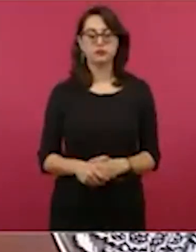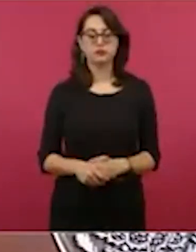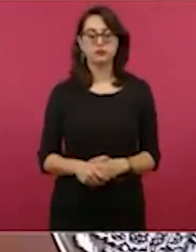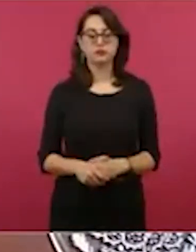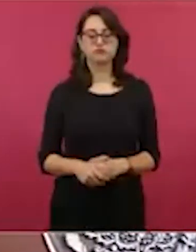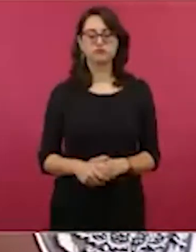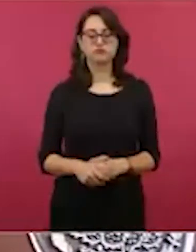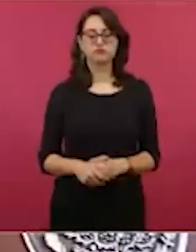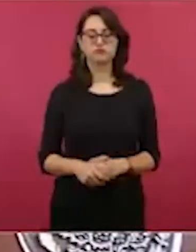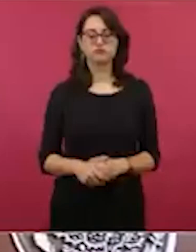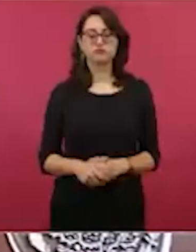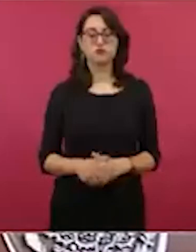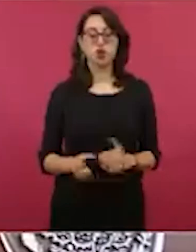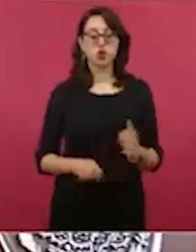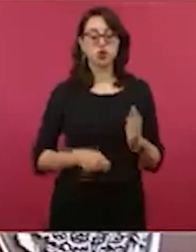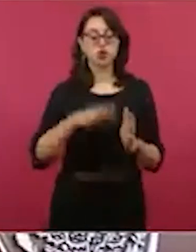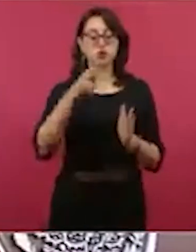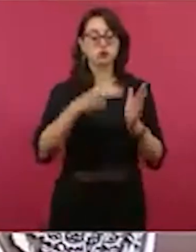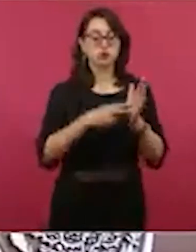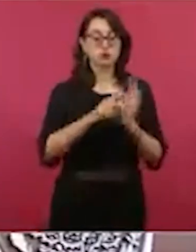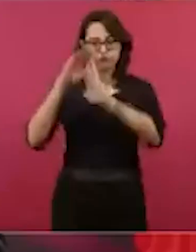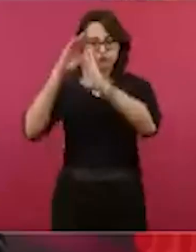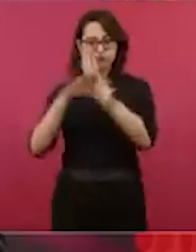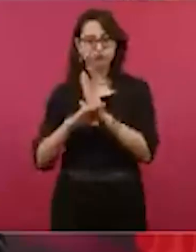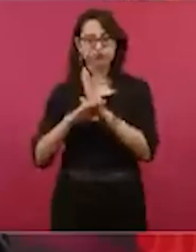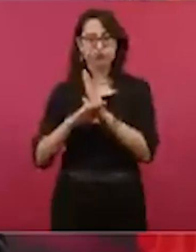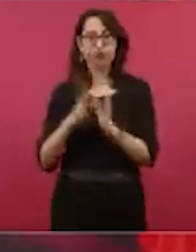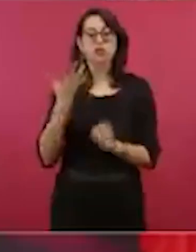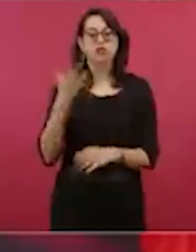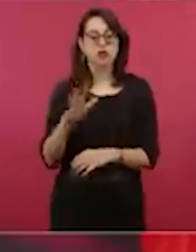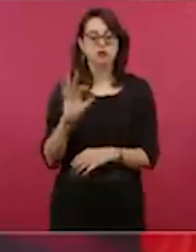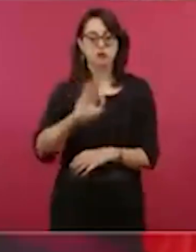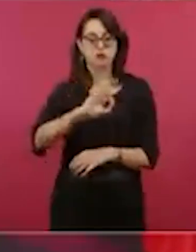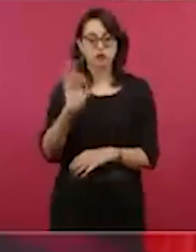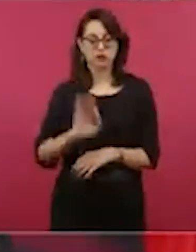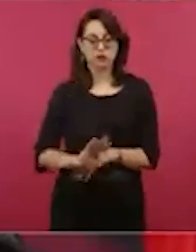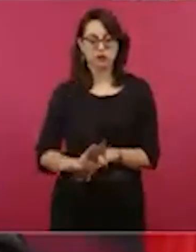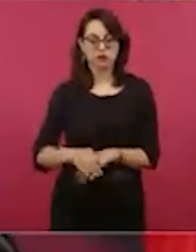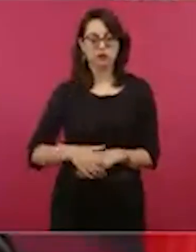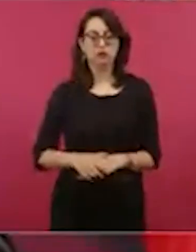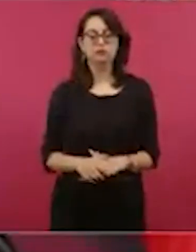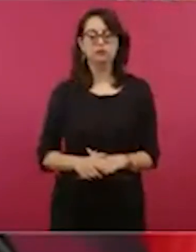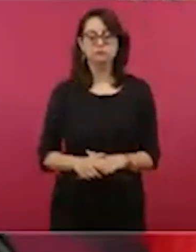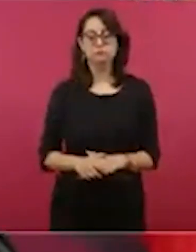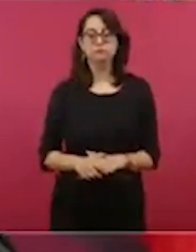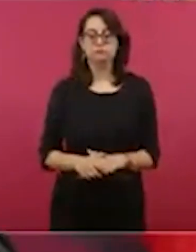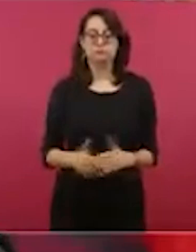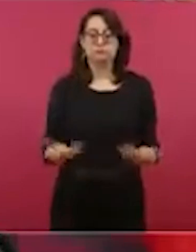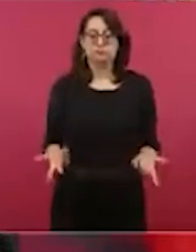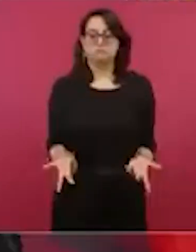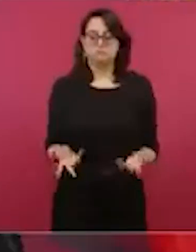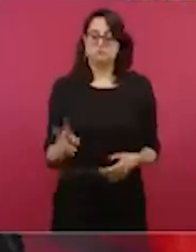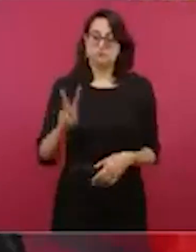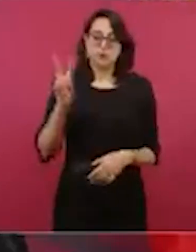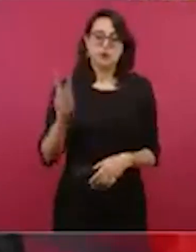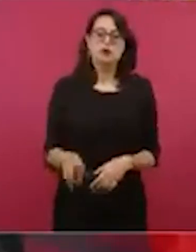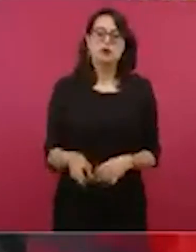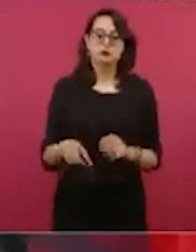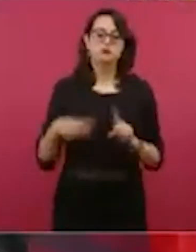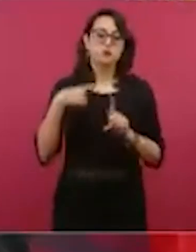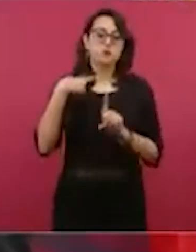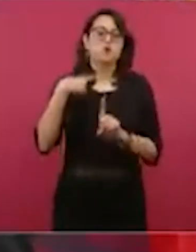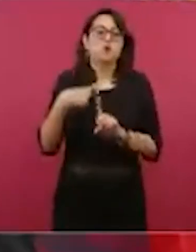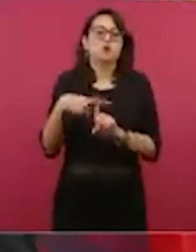2021 al 2022. Esto es muy alentador porque